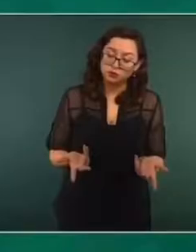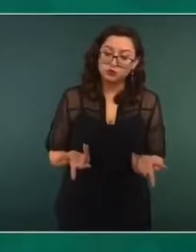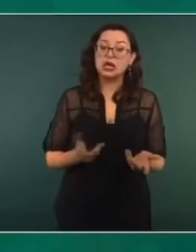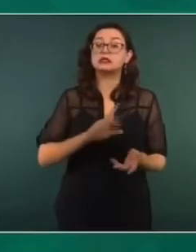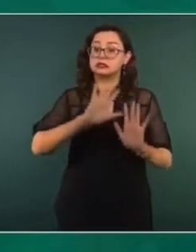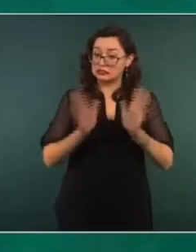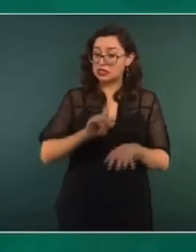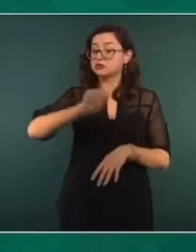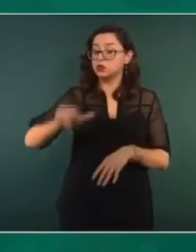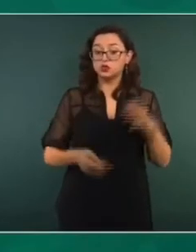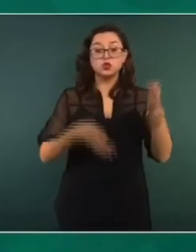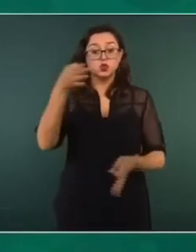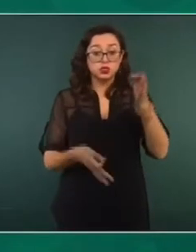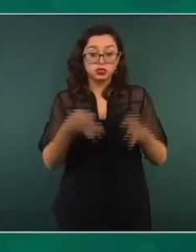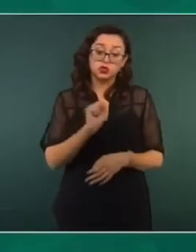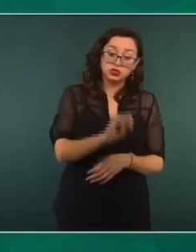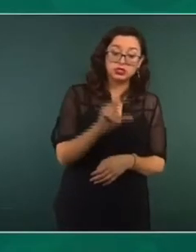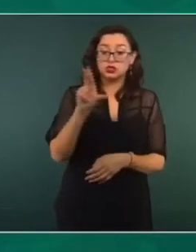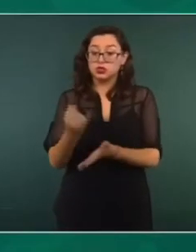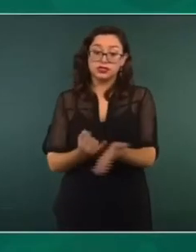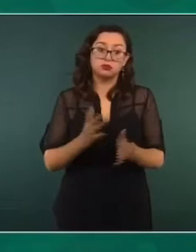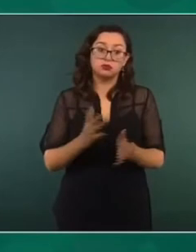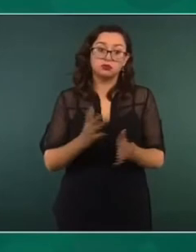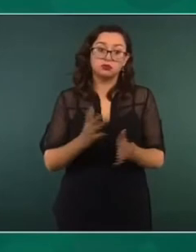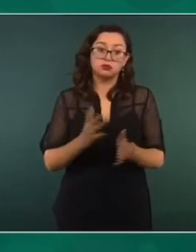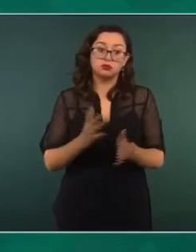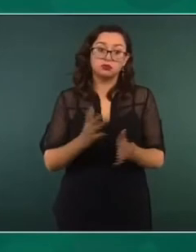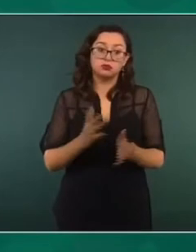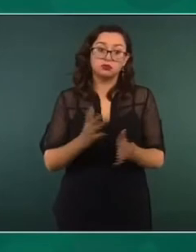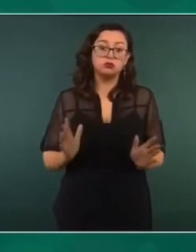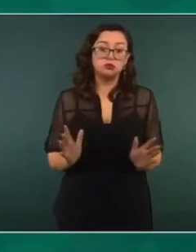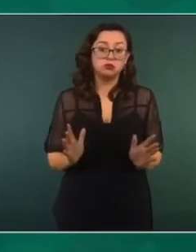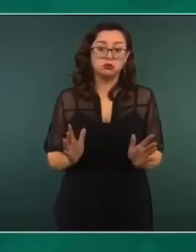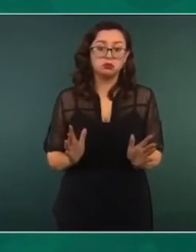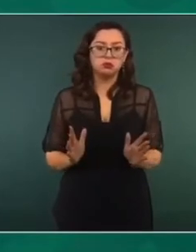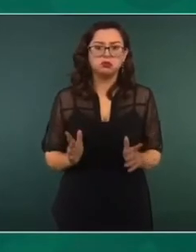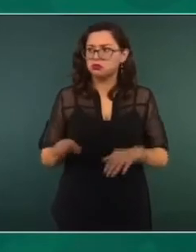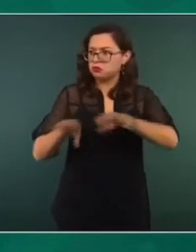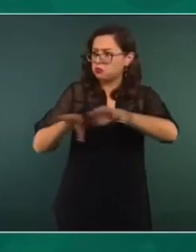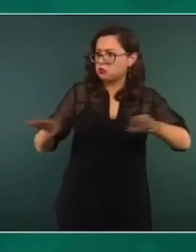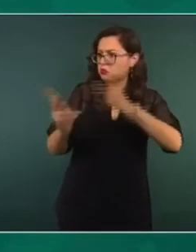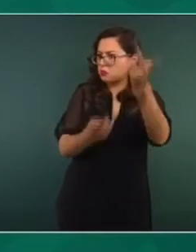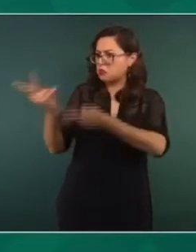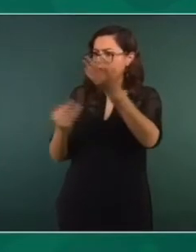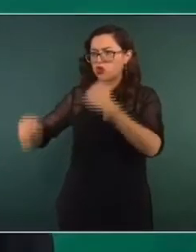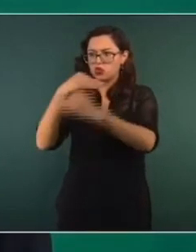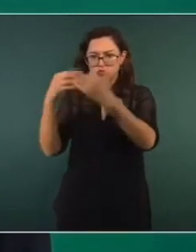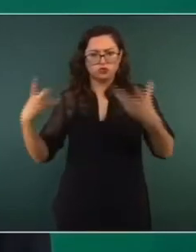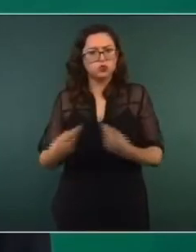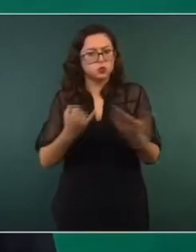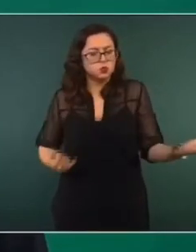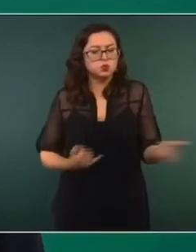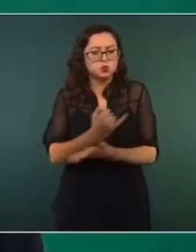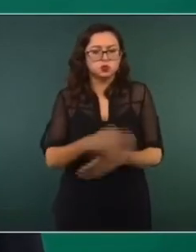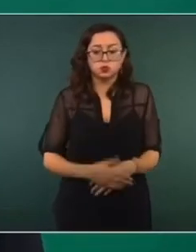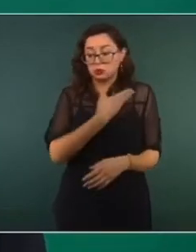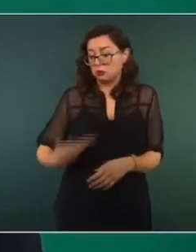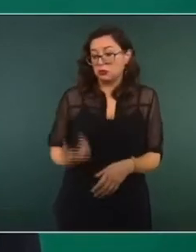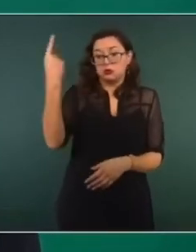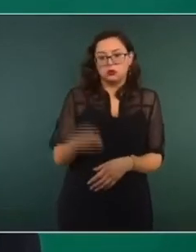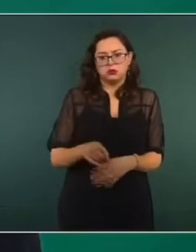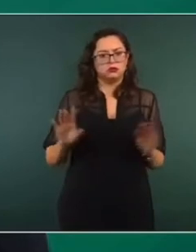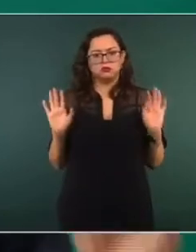procede o no contra los expresidentes. Y es un método democrático, lo decidimos todos. No es el presidente,